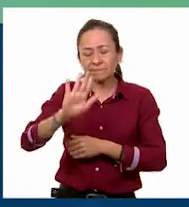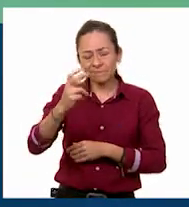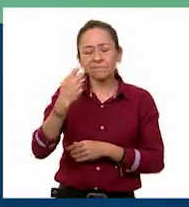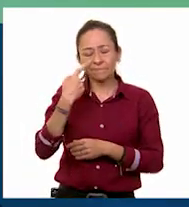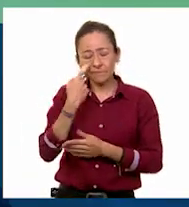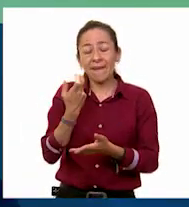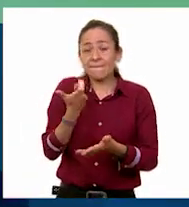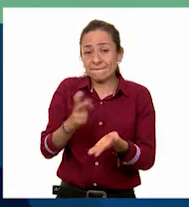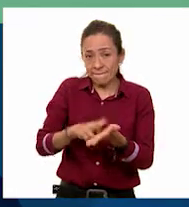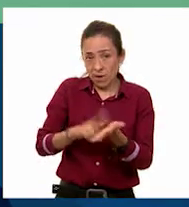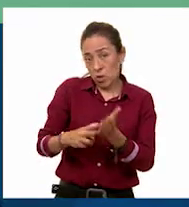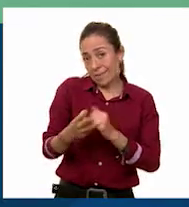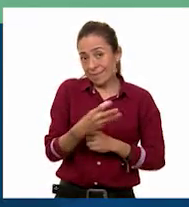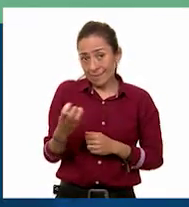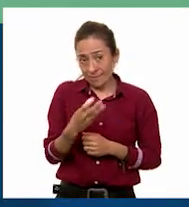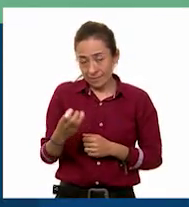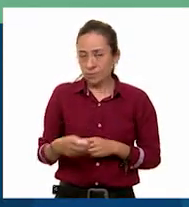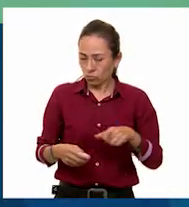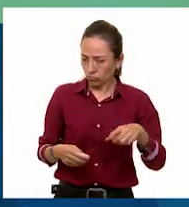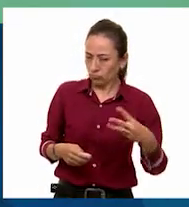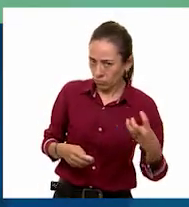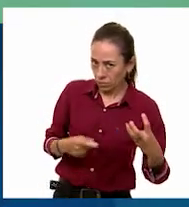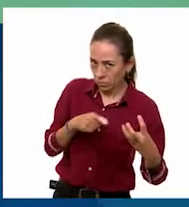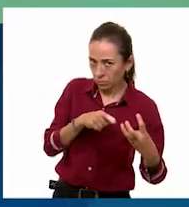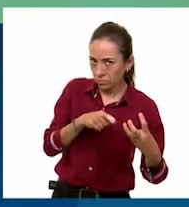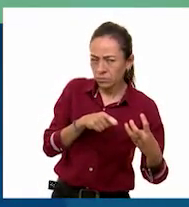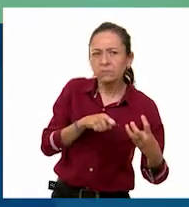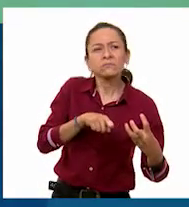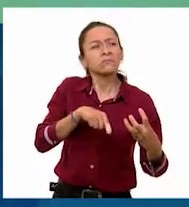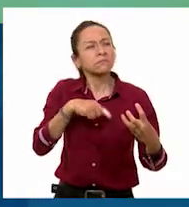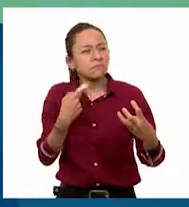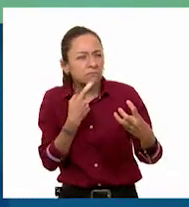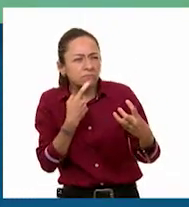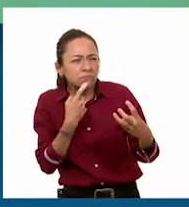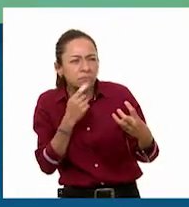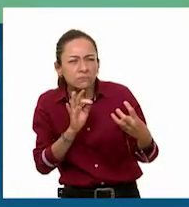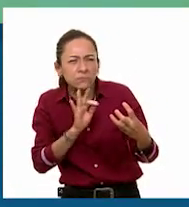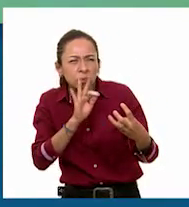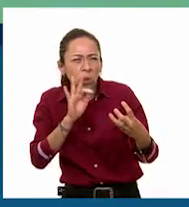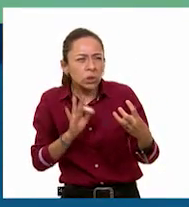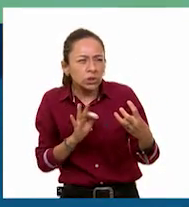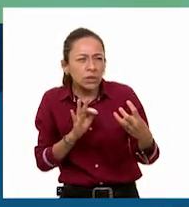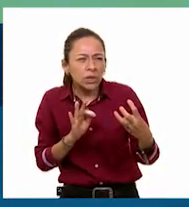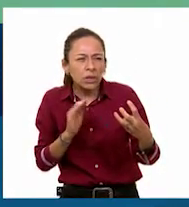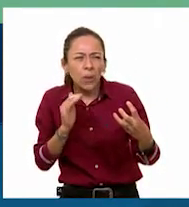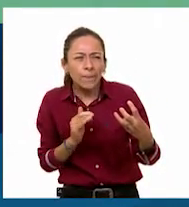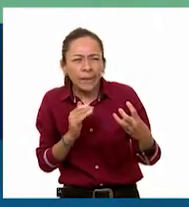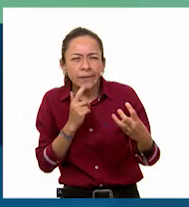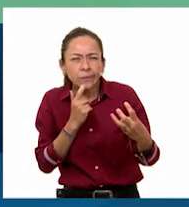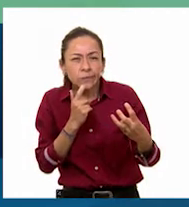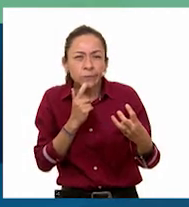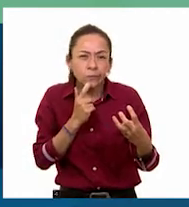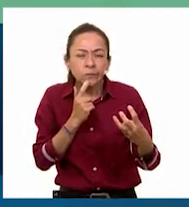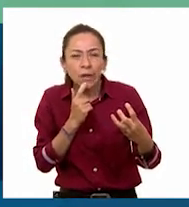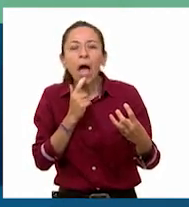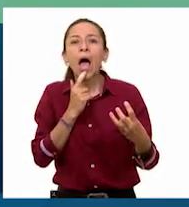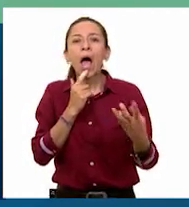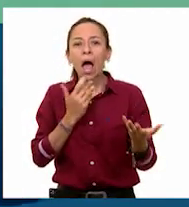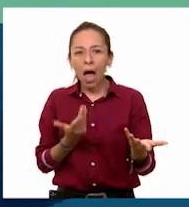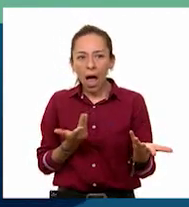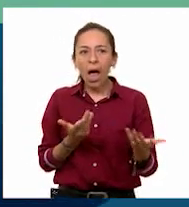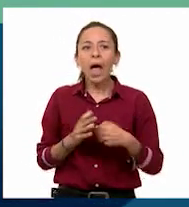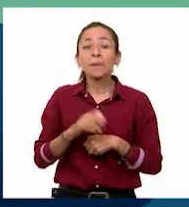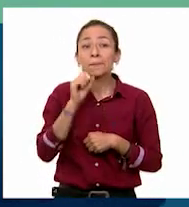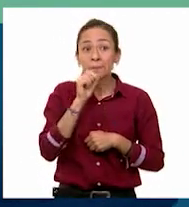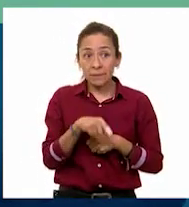entonces el 10% de descuento nos da como resultado 30 pesos, perdón. Y si le restamos los 30 pesos a